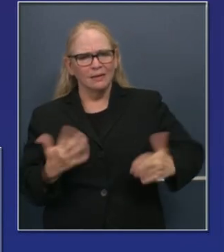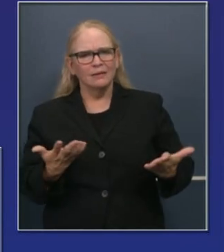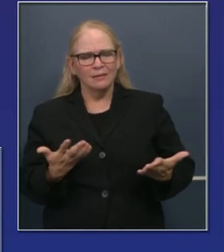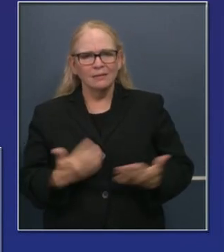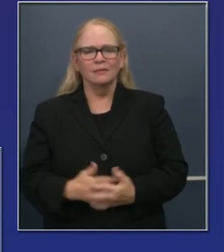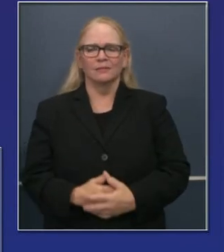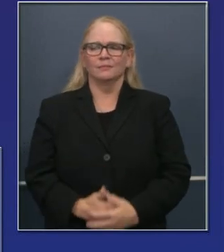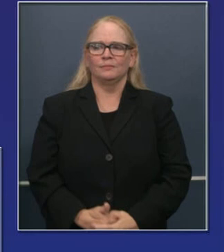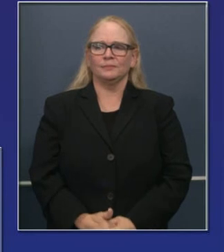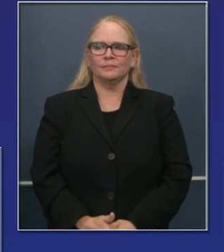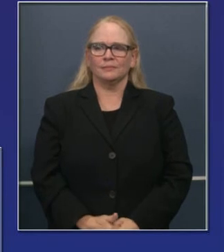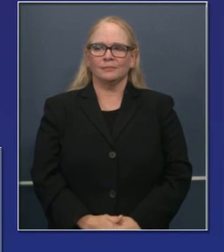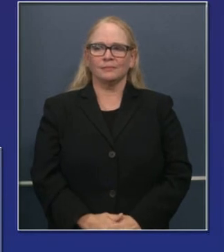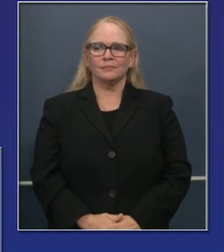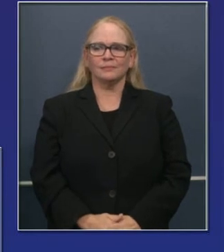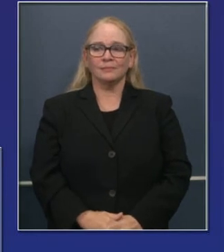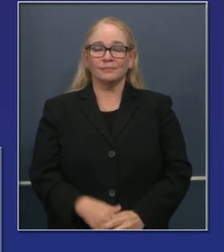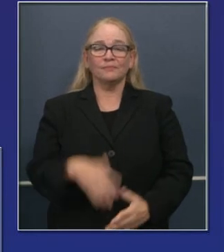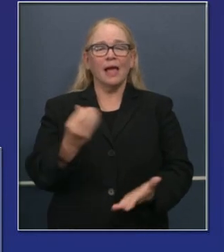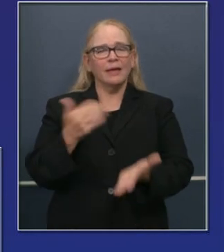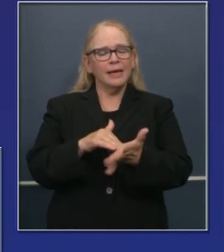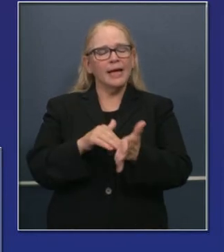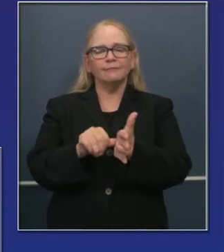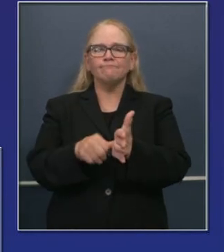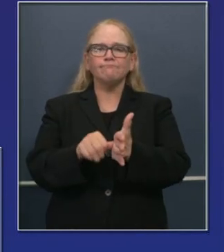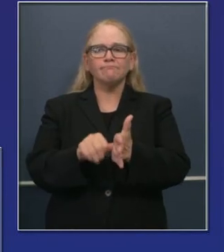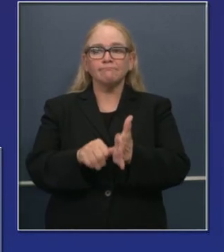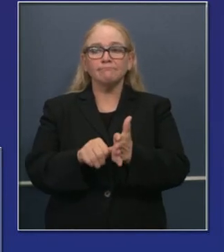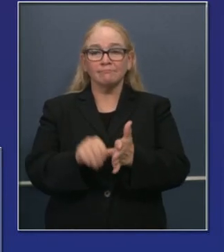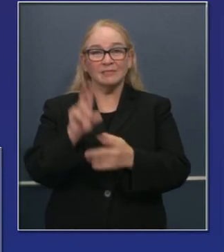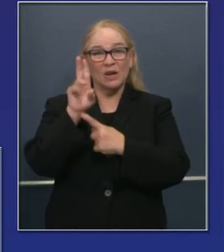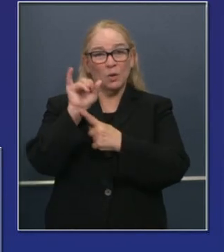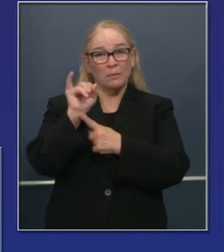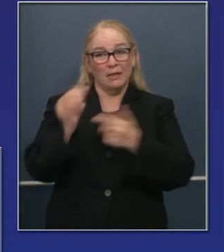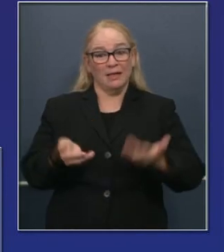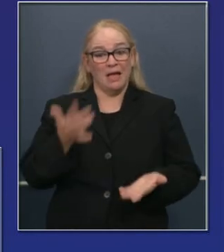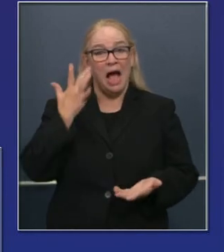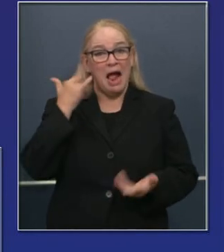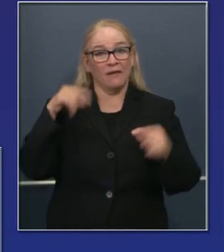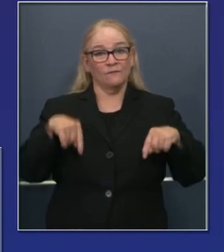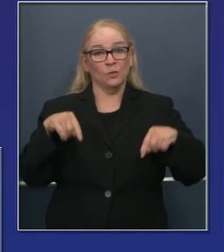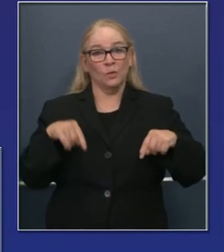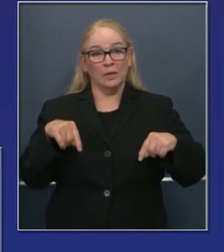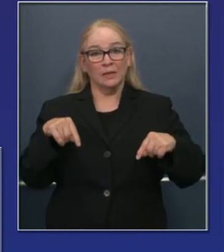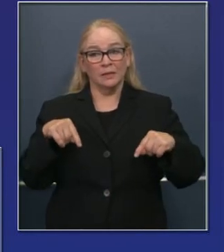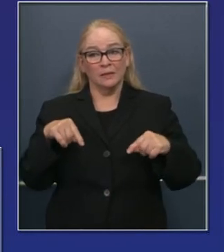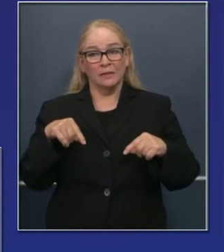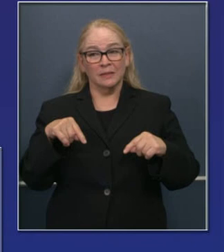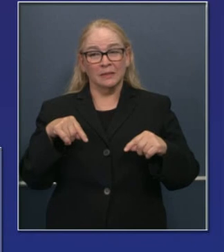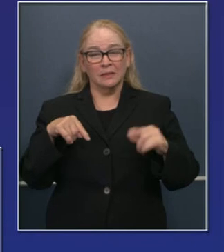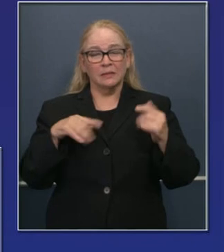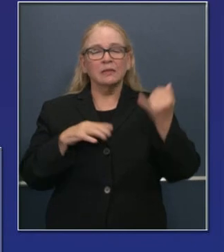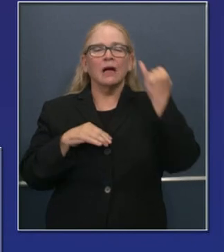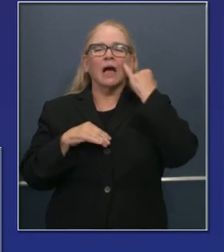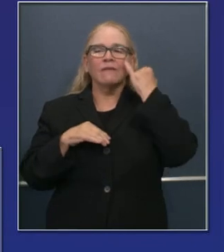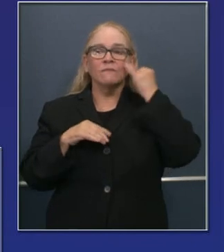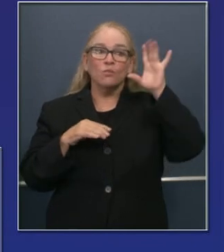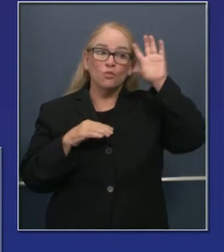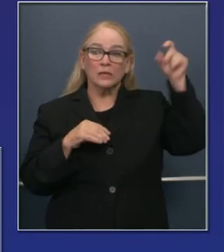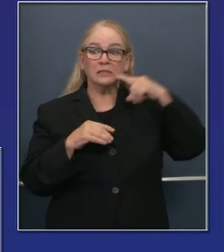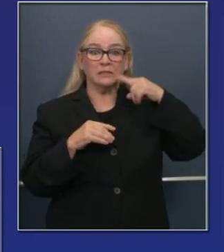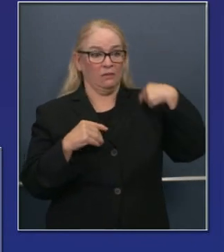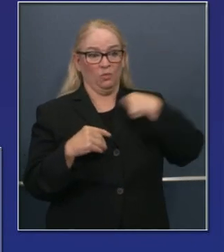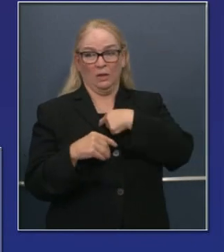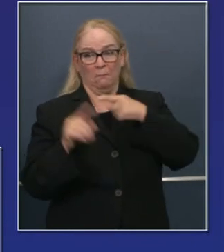a esos, reitero, el desempleo, la capacidad de desempleo en el estado de California. Si